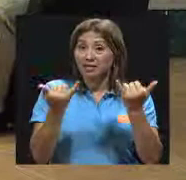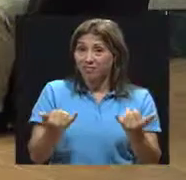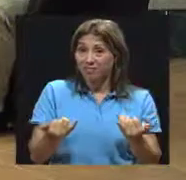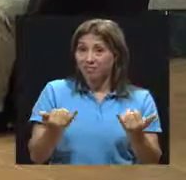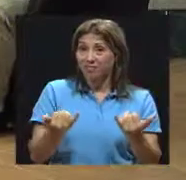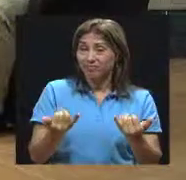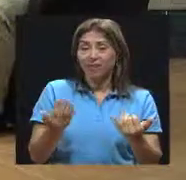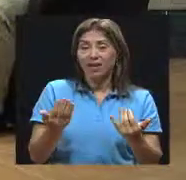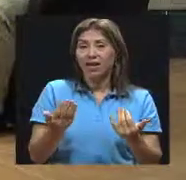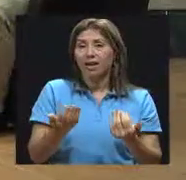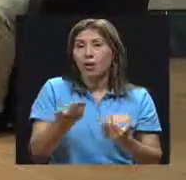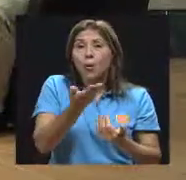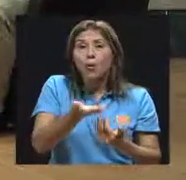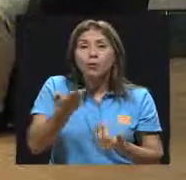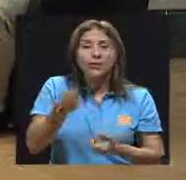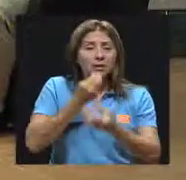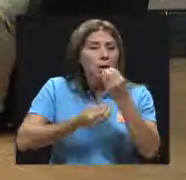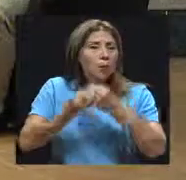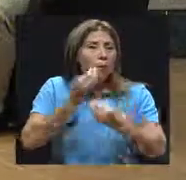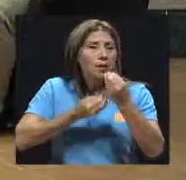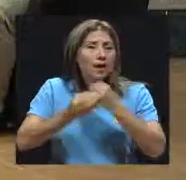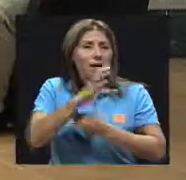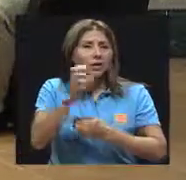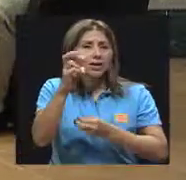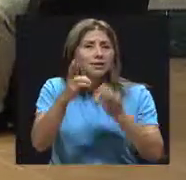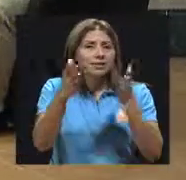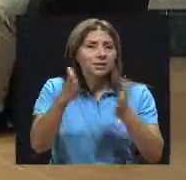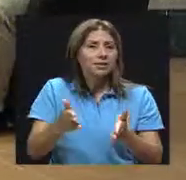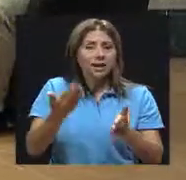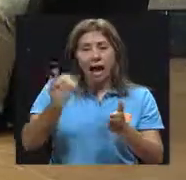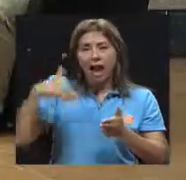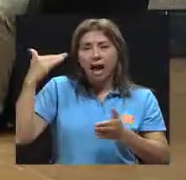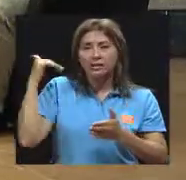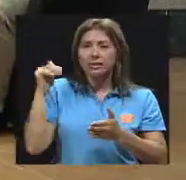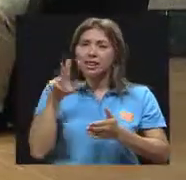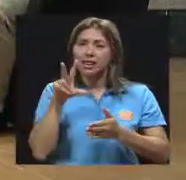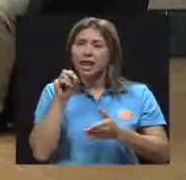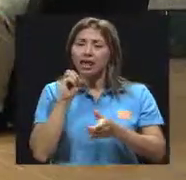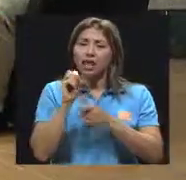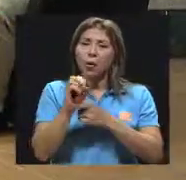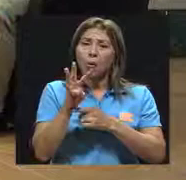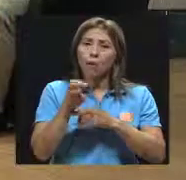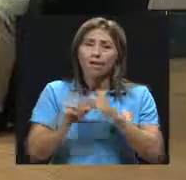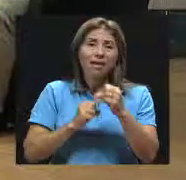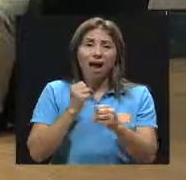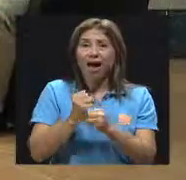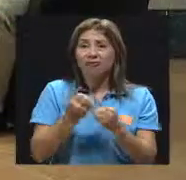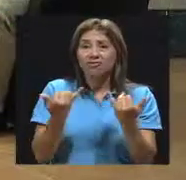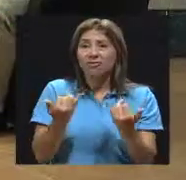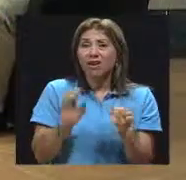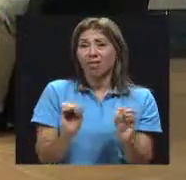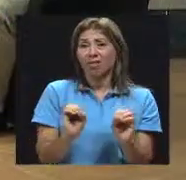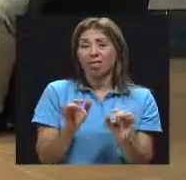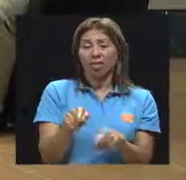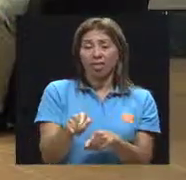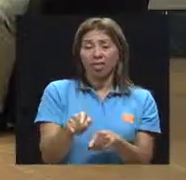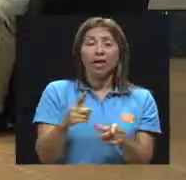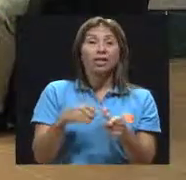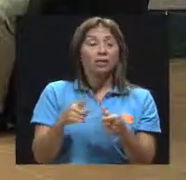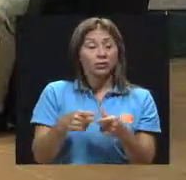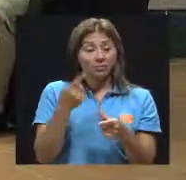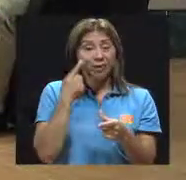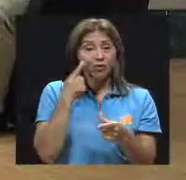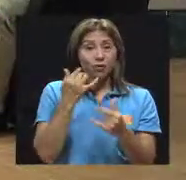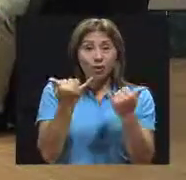dieta que tenía el costarricense hace 30, 40 años, entonces no es de alarmar esto que en este momento estamos viendo,